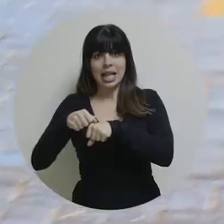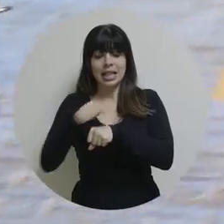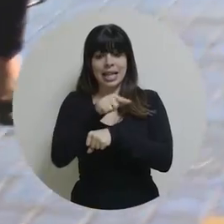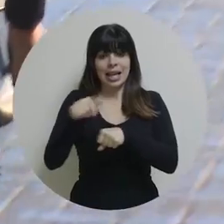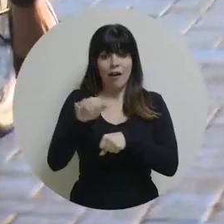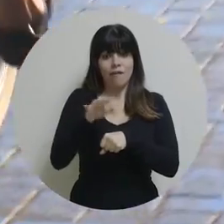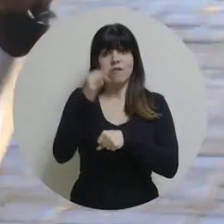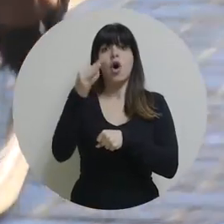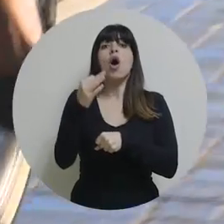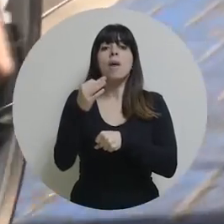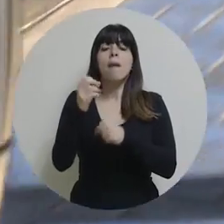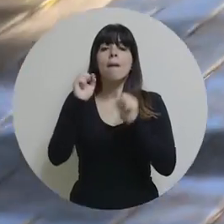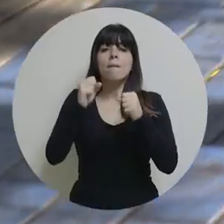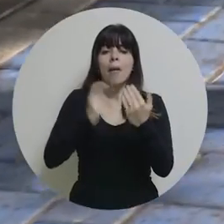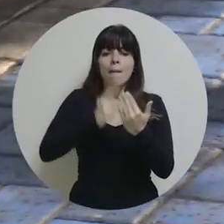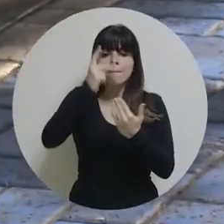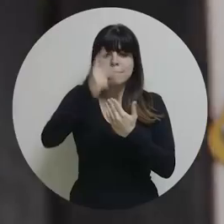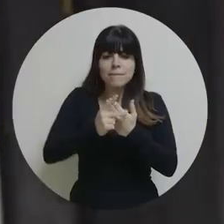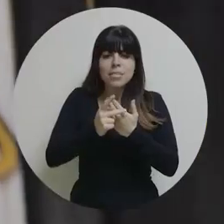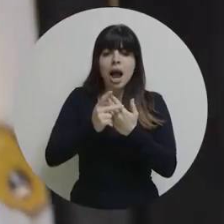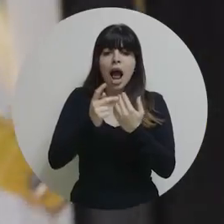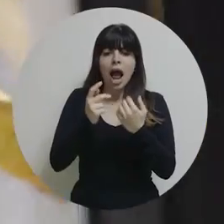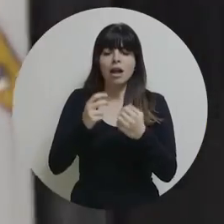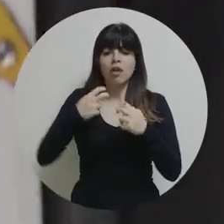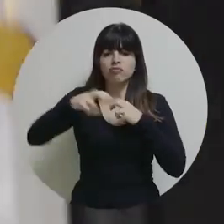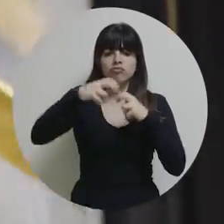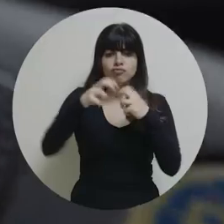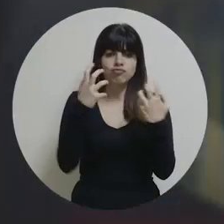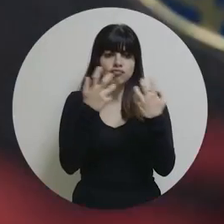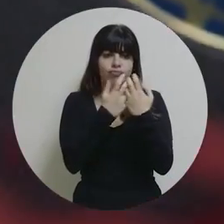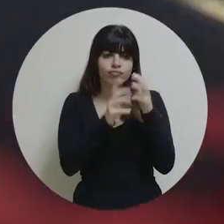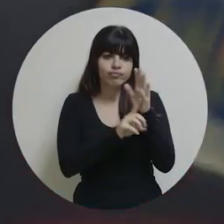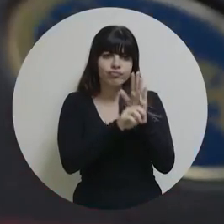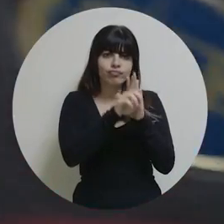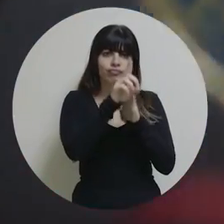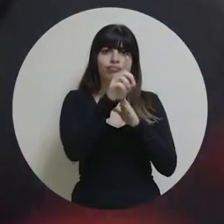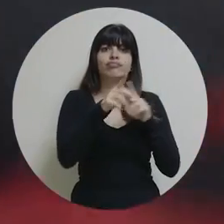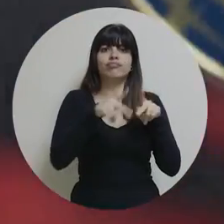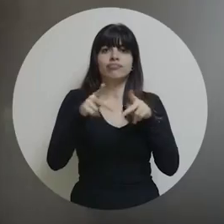y así empezaremos a planificar el transporte de acuerdo al desarrollo urbano.